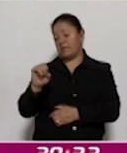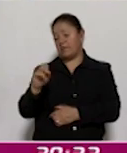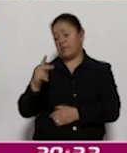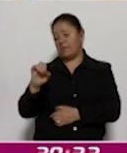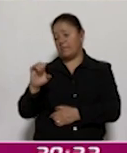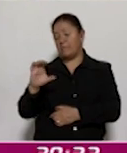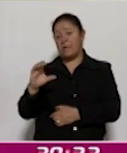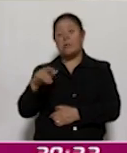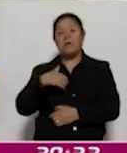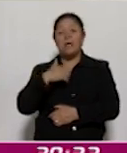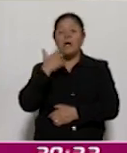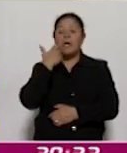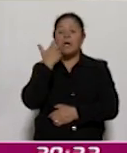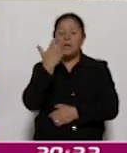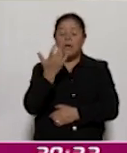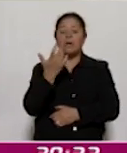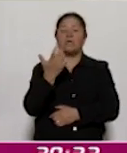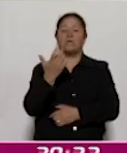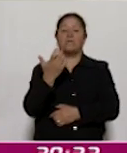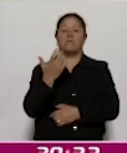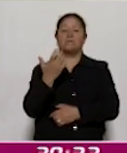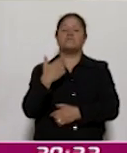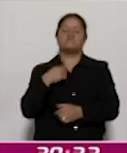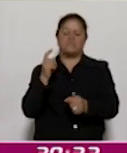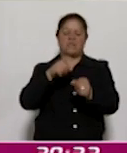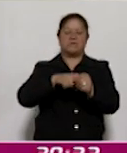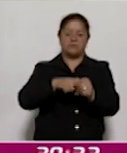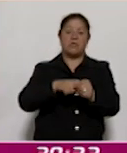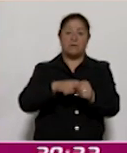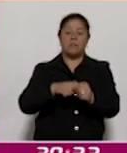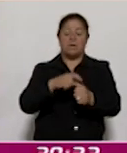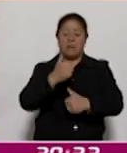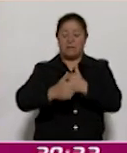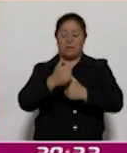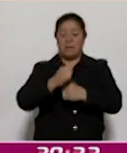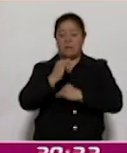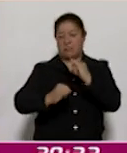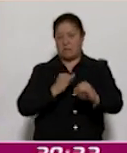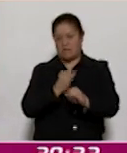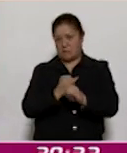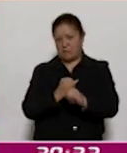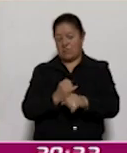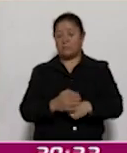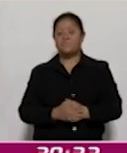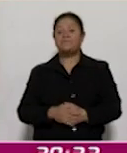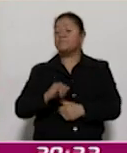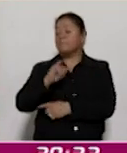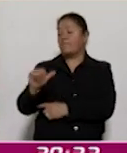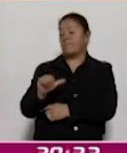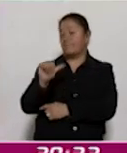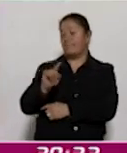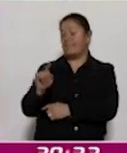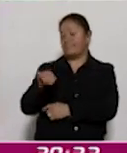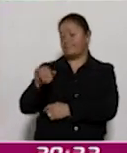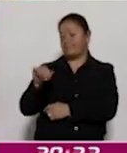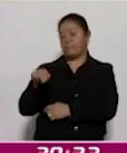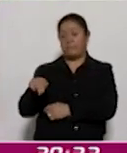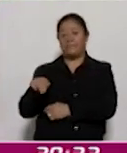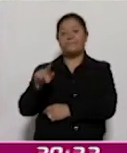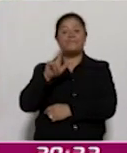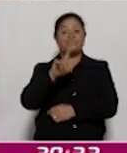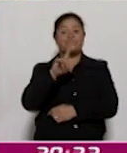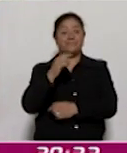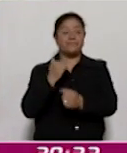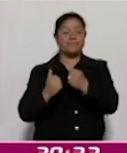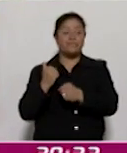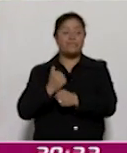internacionales, lo que demuestra su creciente proyección a nivel mundial. Mientras que Jazmín Torres Meneses, a sus 17 años, se ha convertido